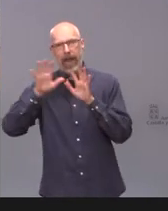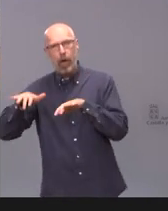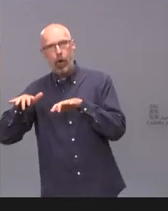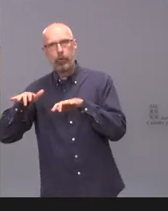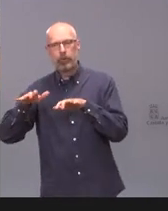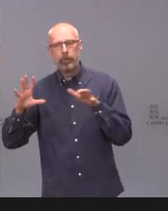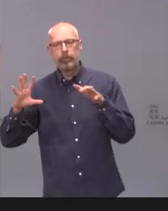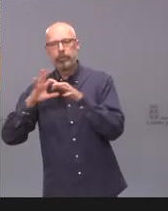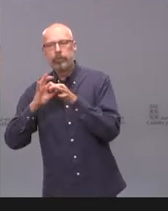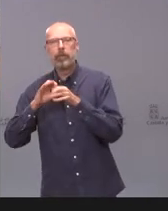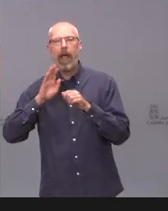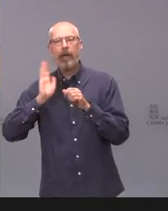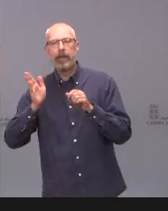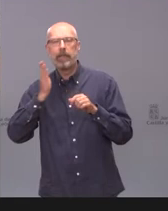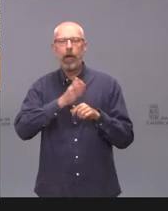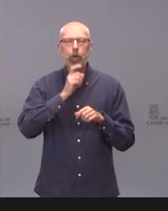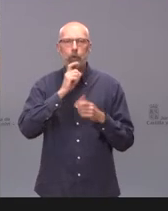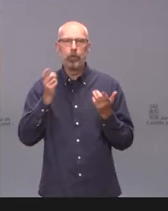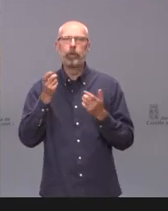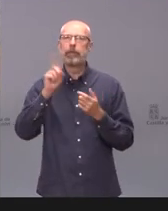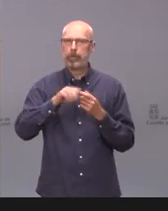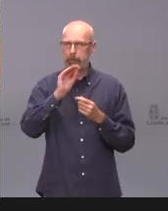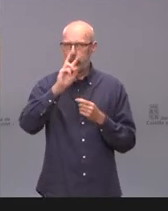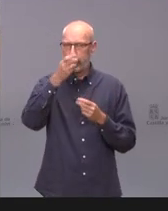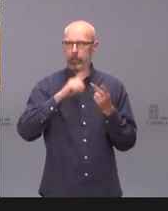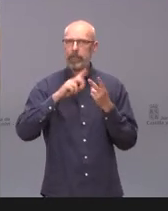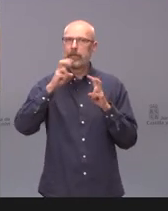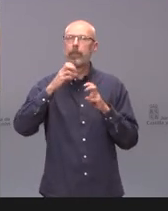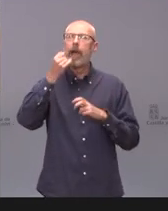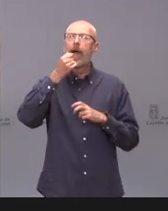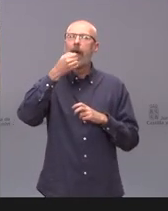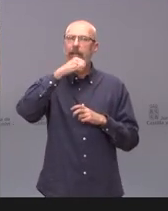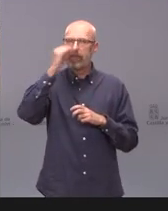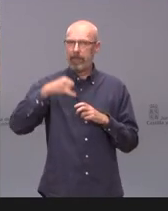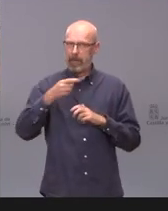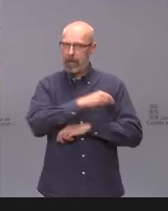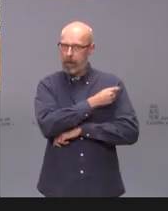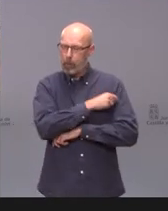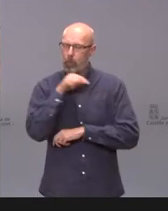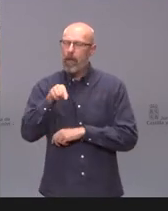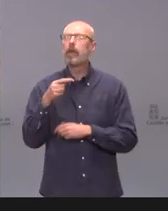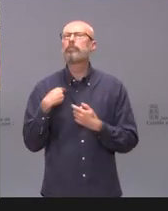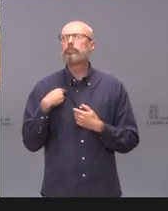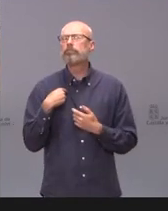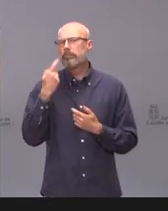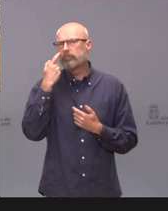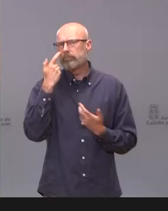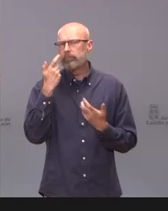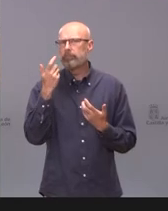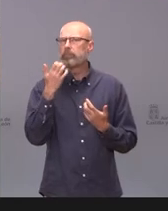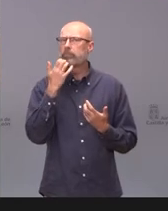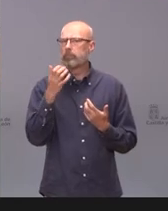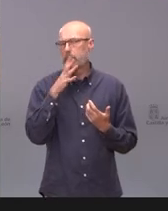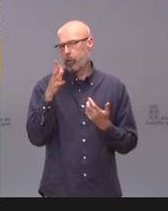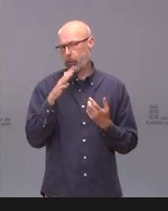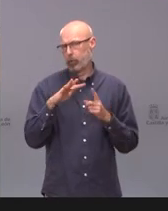en relación con la administración de la vacuna de AstraZeneca. Si han notado que, por las circunstancias que ha